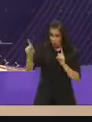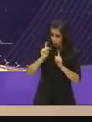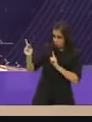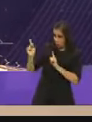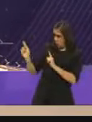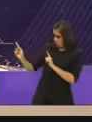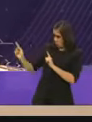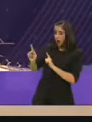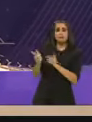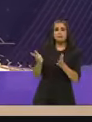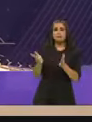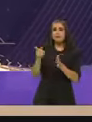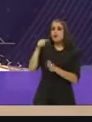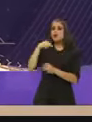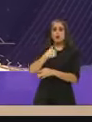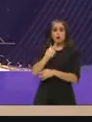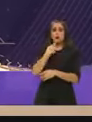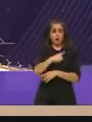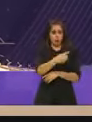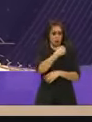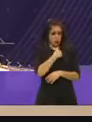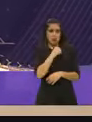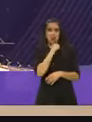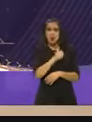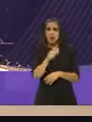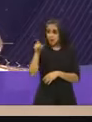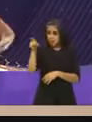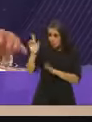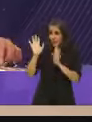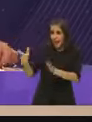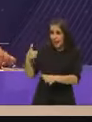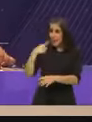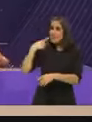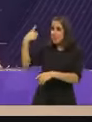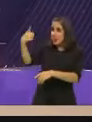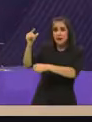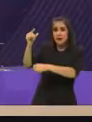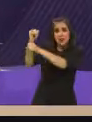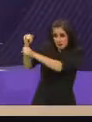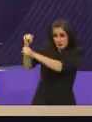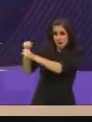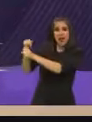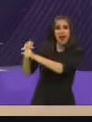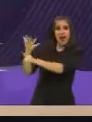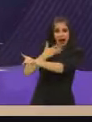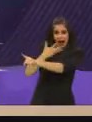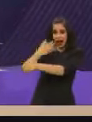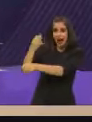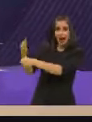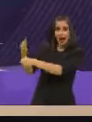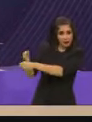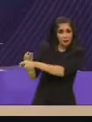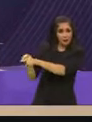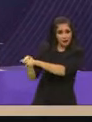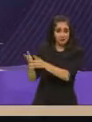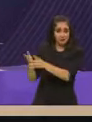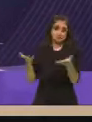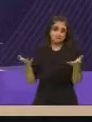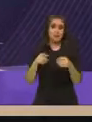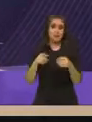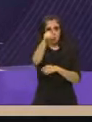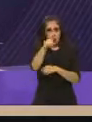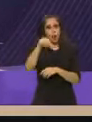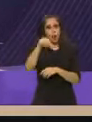denuncia tú tienes investigación y tienes activa una en contra hoy ustedes han escuchado